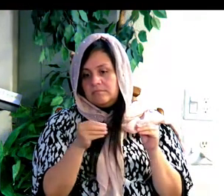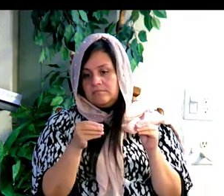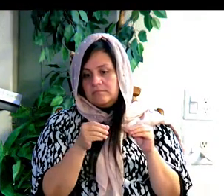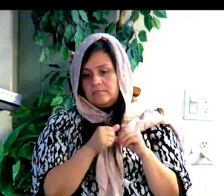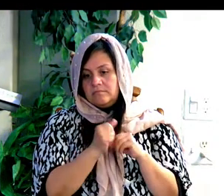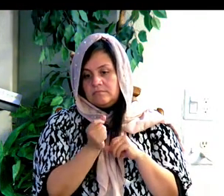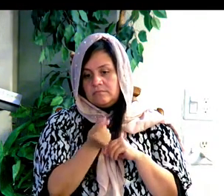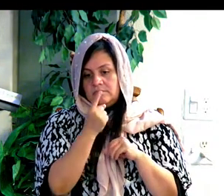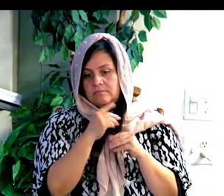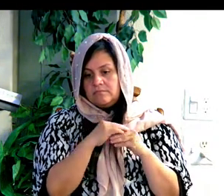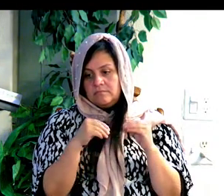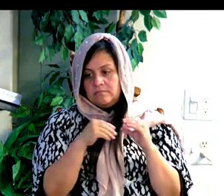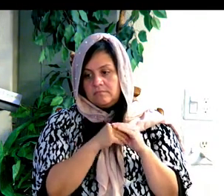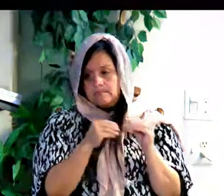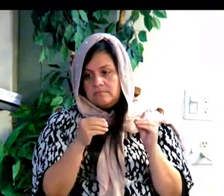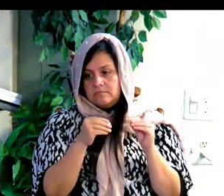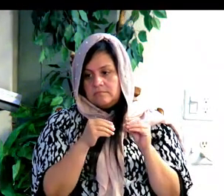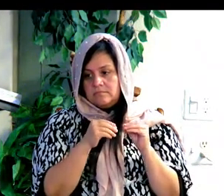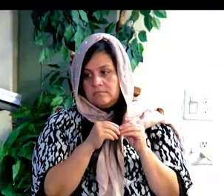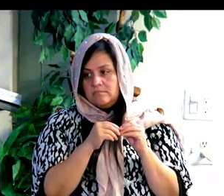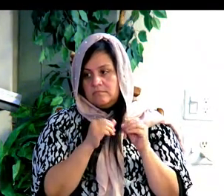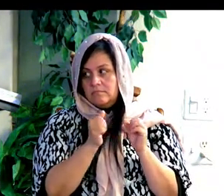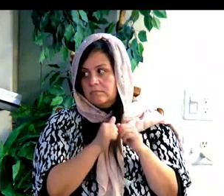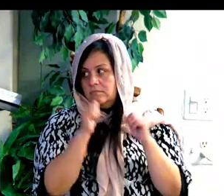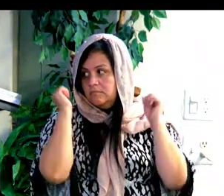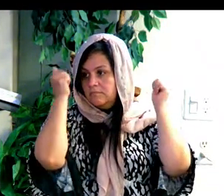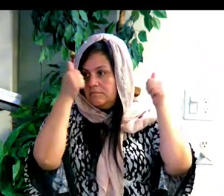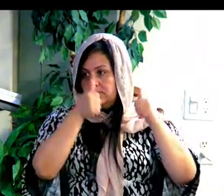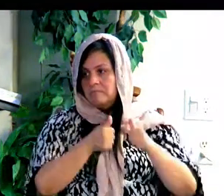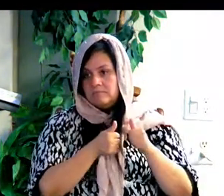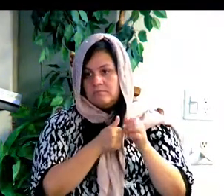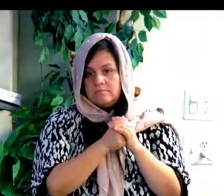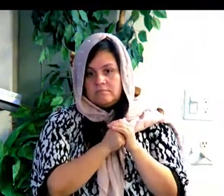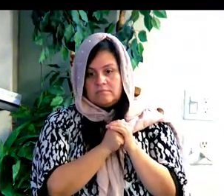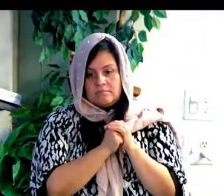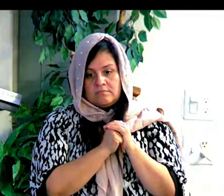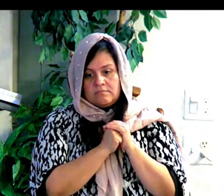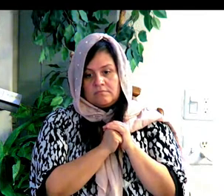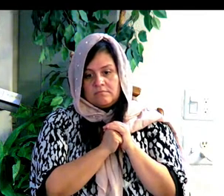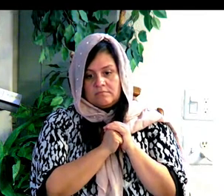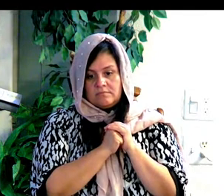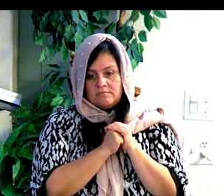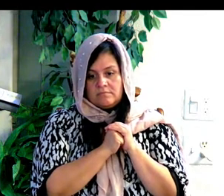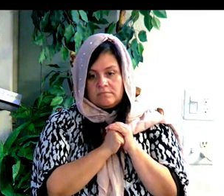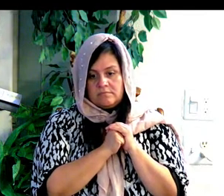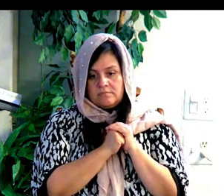Hay muchas historias judías, hay una historia que habla acerca del velo.